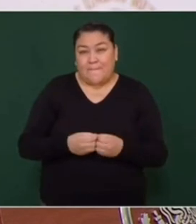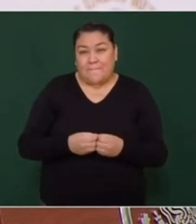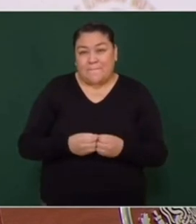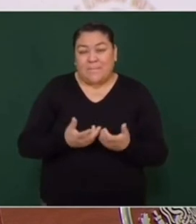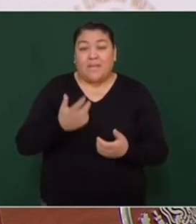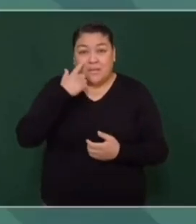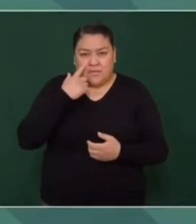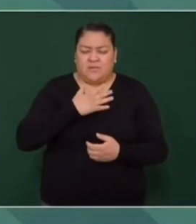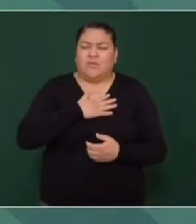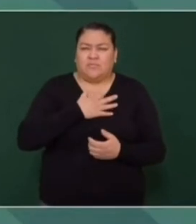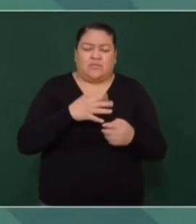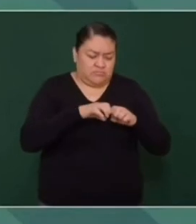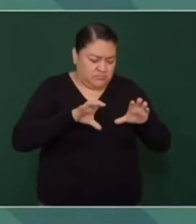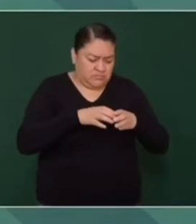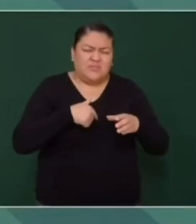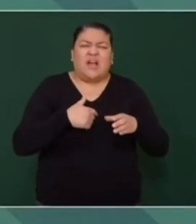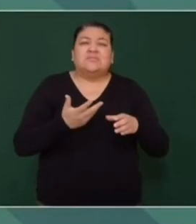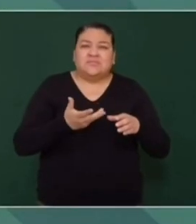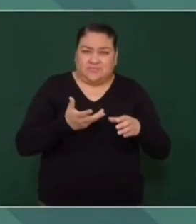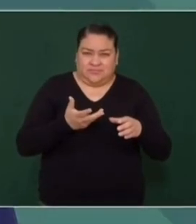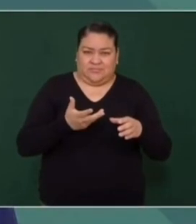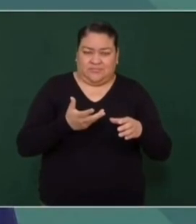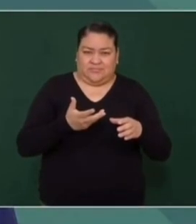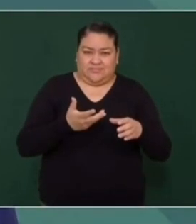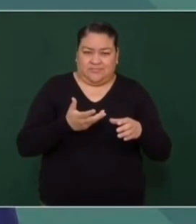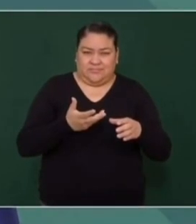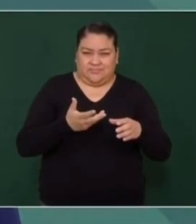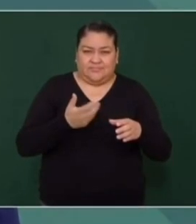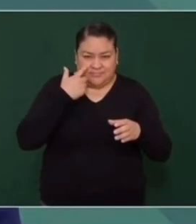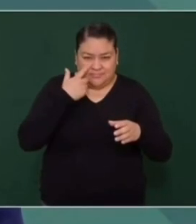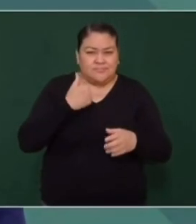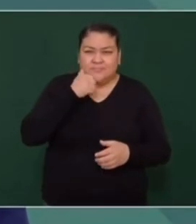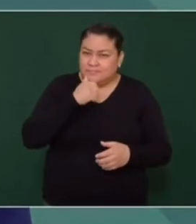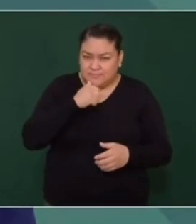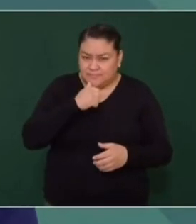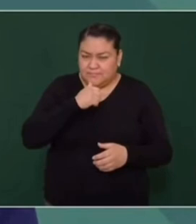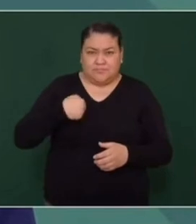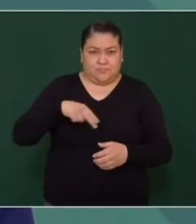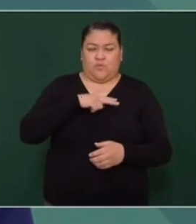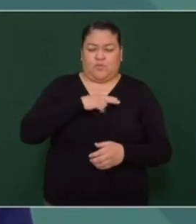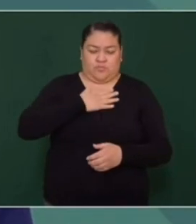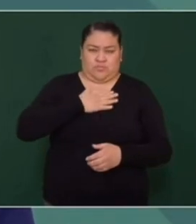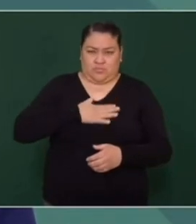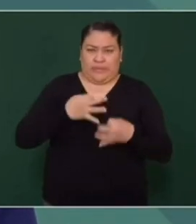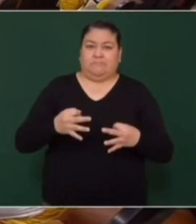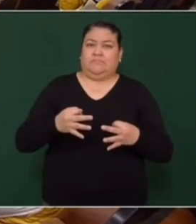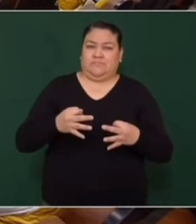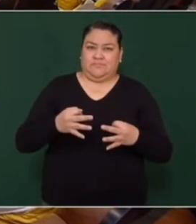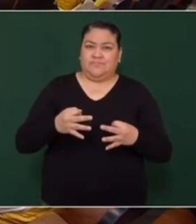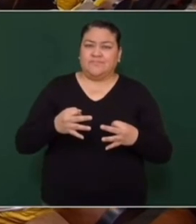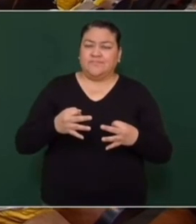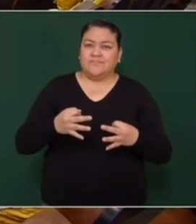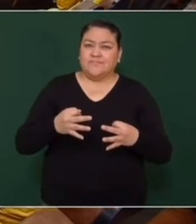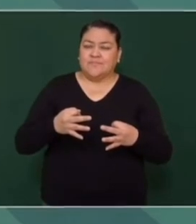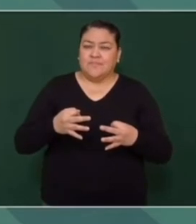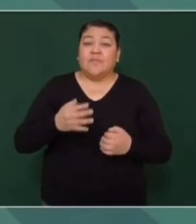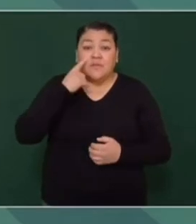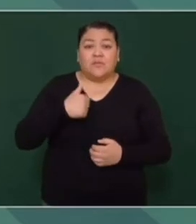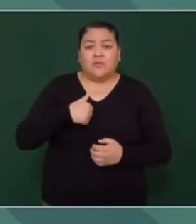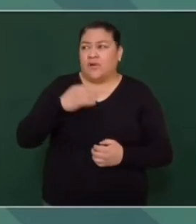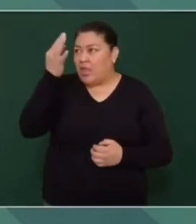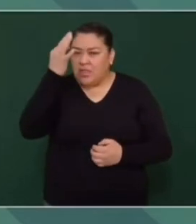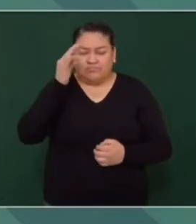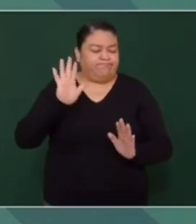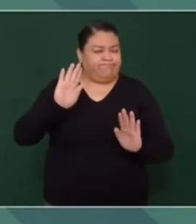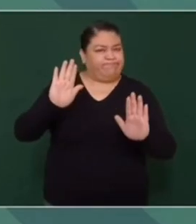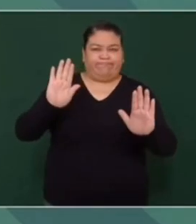Pero nosotros lo que hacemos es que actuamos con justicia, con rectitud y no nos dejamos